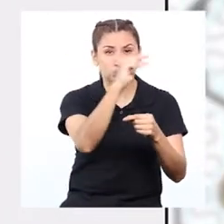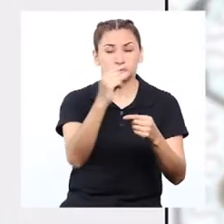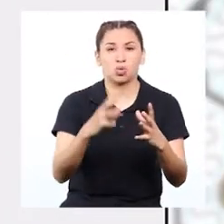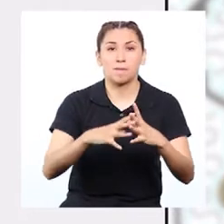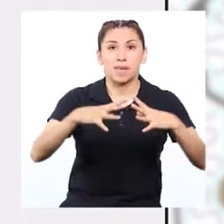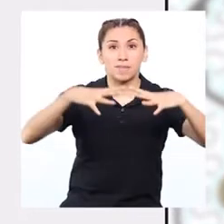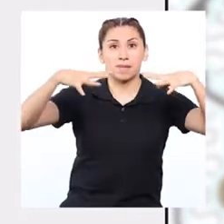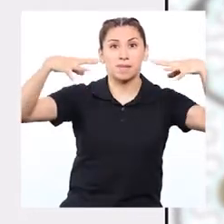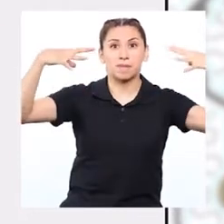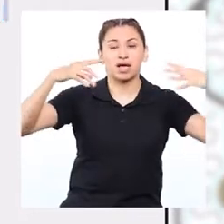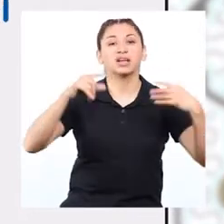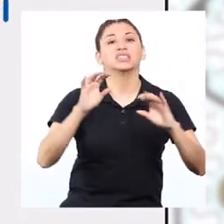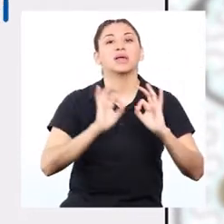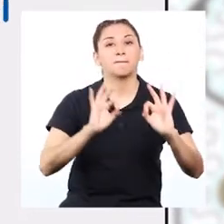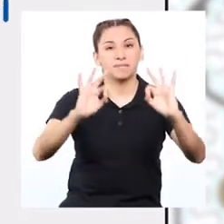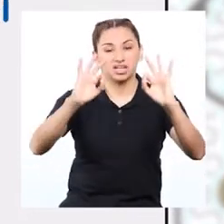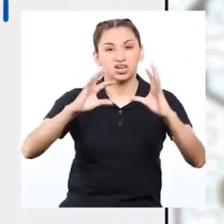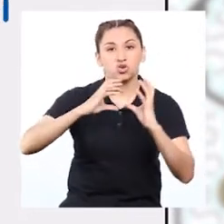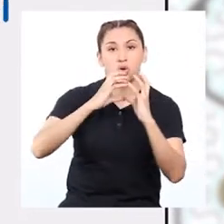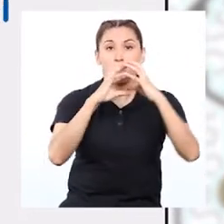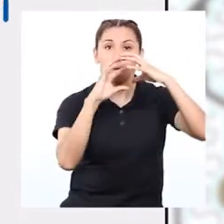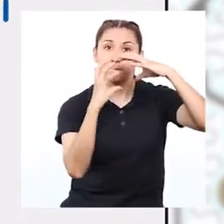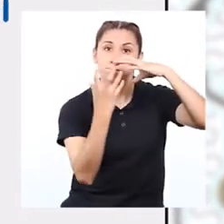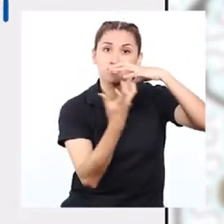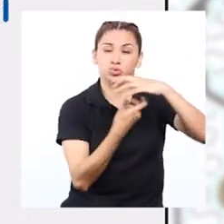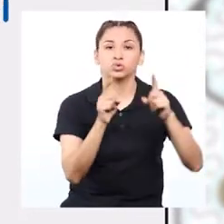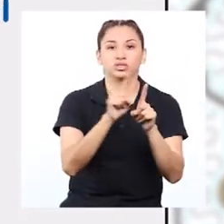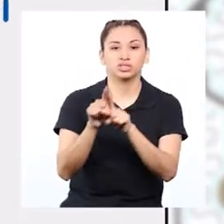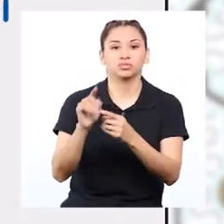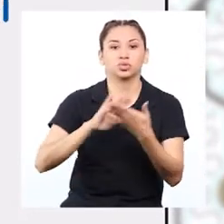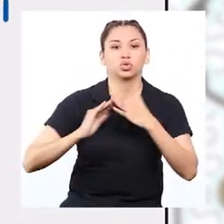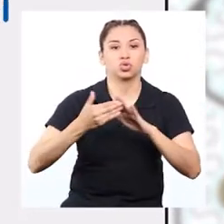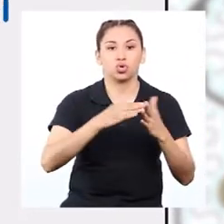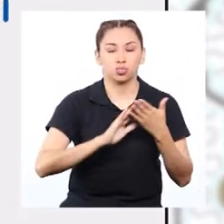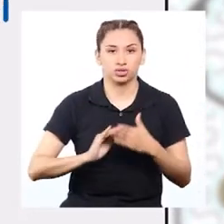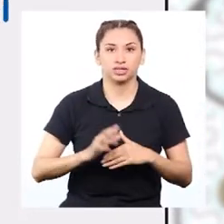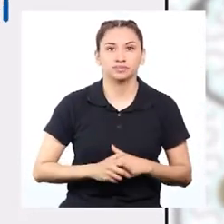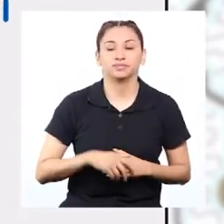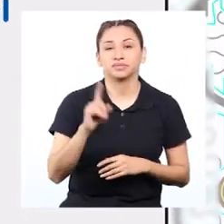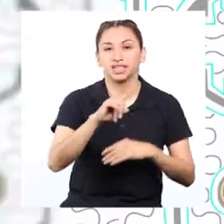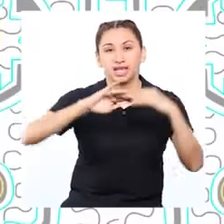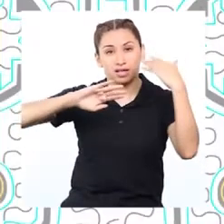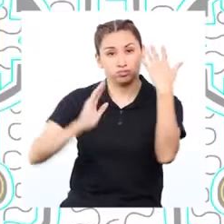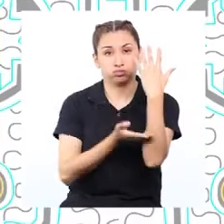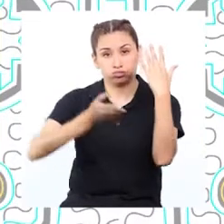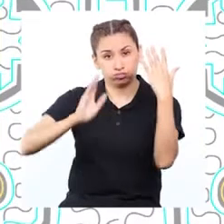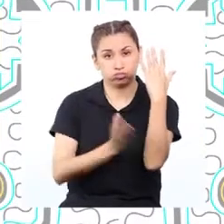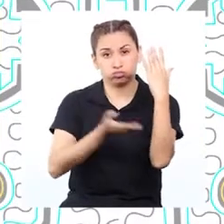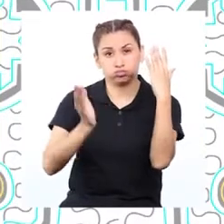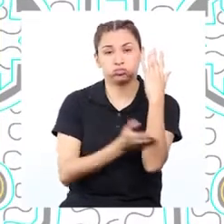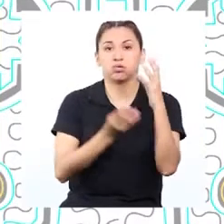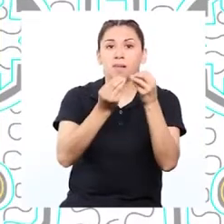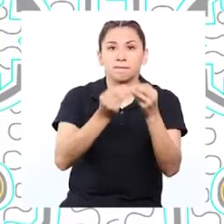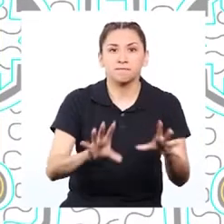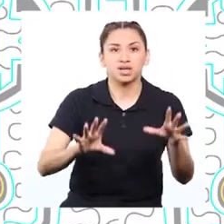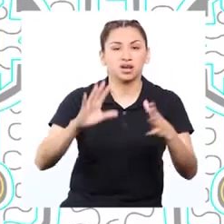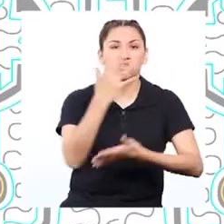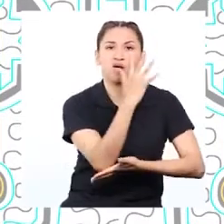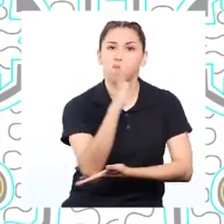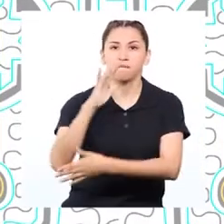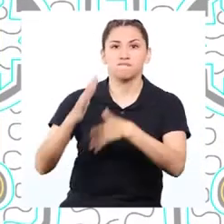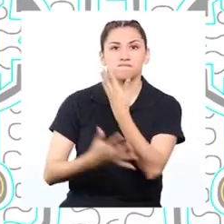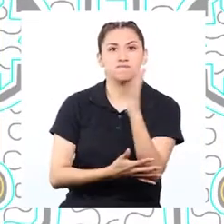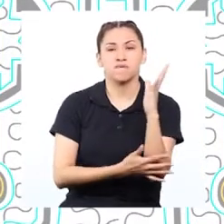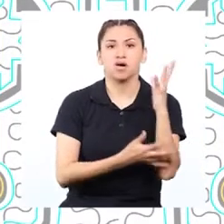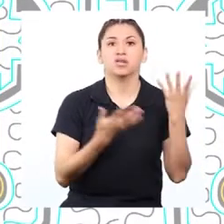invernadero, lo que ocasiona daño al planeta y a la comunidad. La deforestación hace que se pierdan los